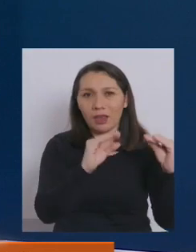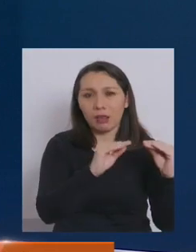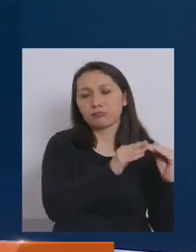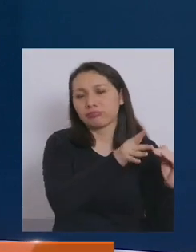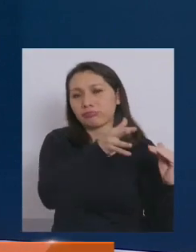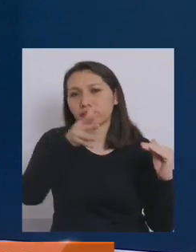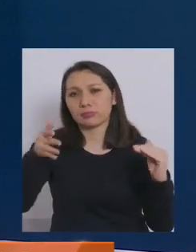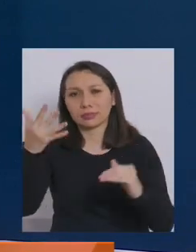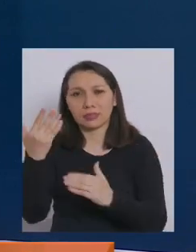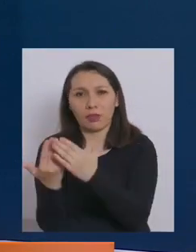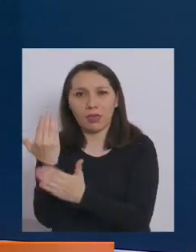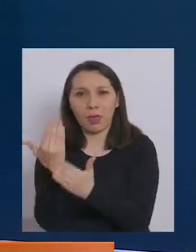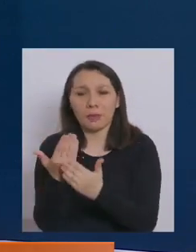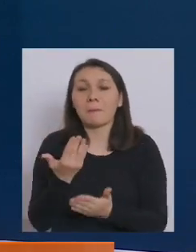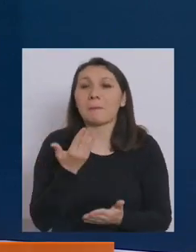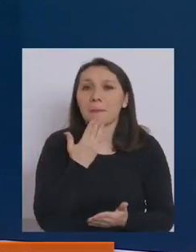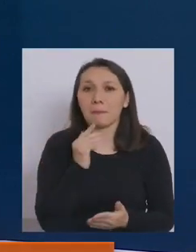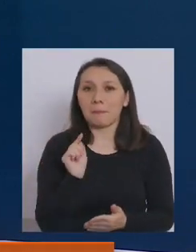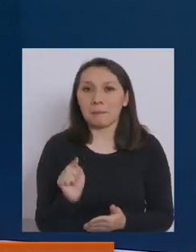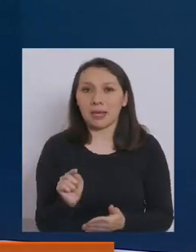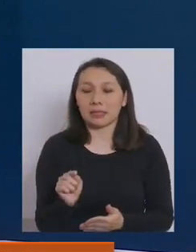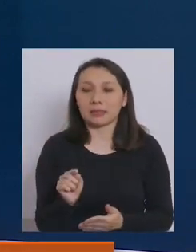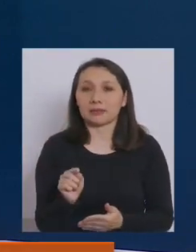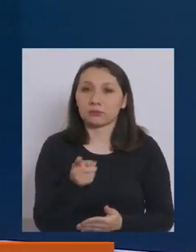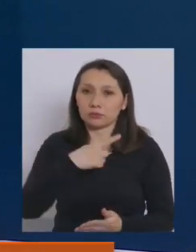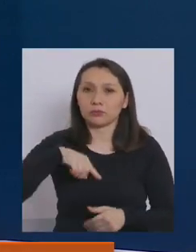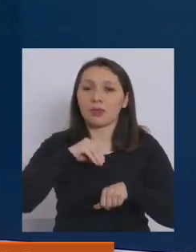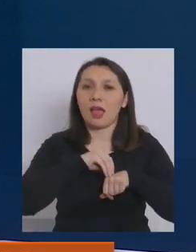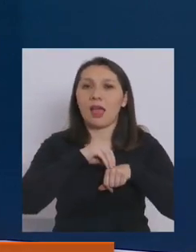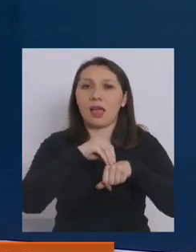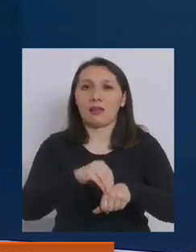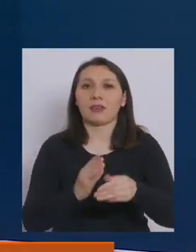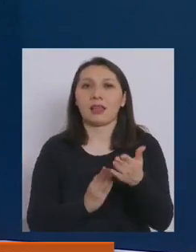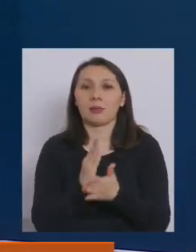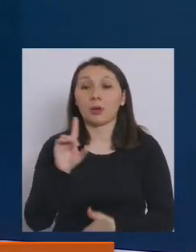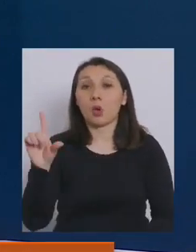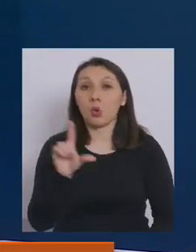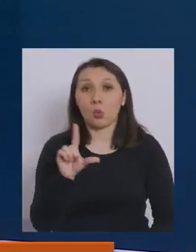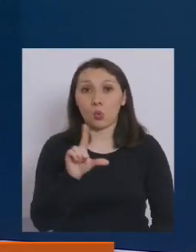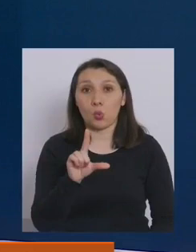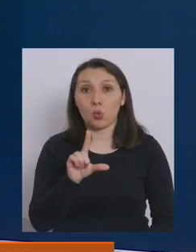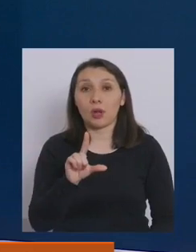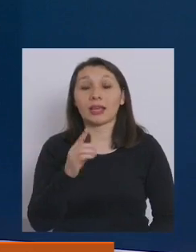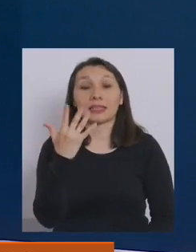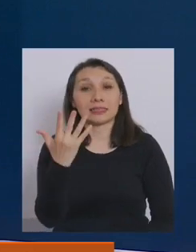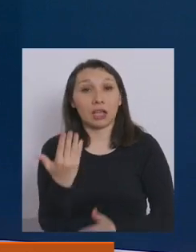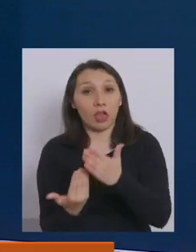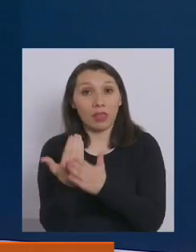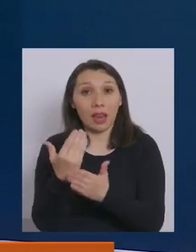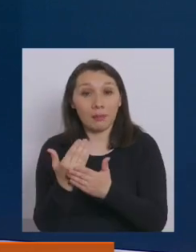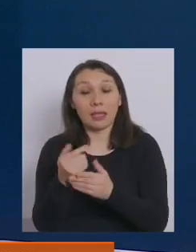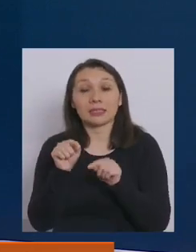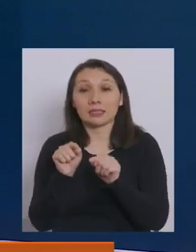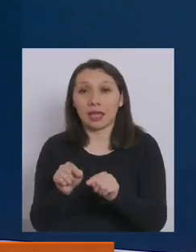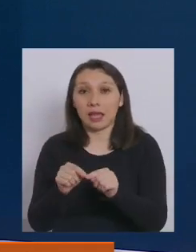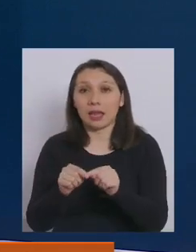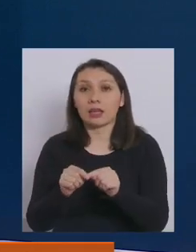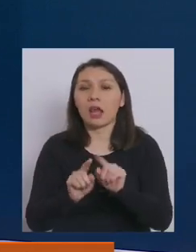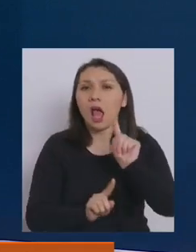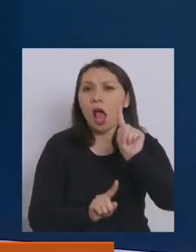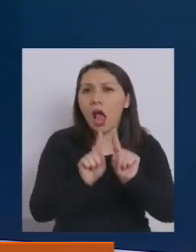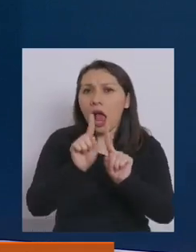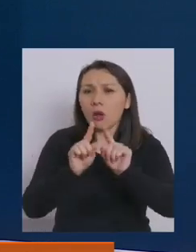5 de la mañana. También hemos señalado que a partir del lunes a las 5 de la mañana a